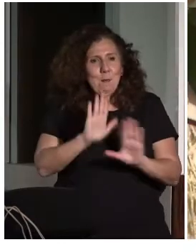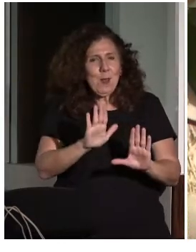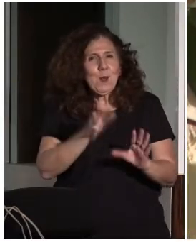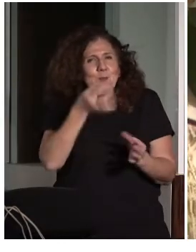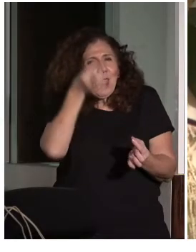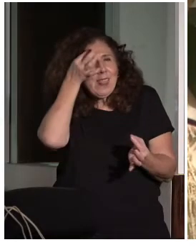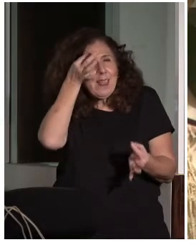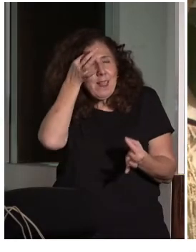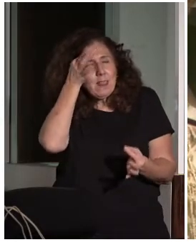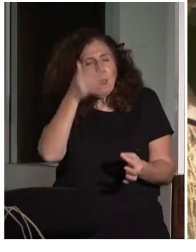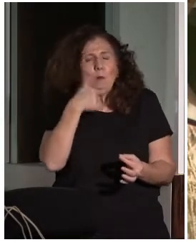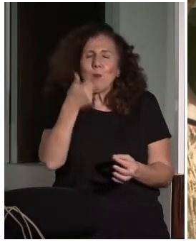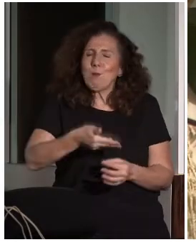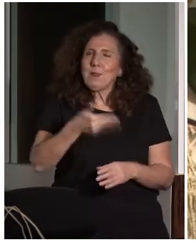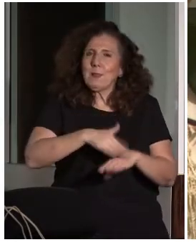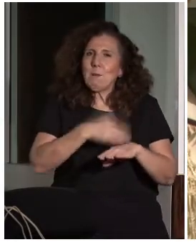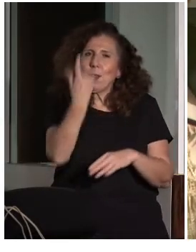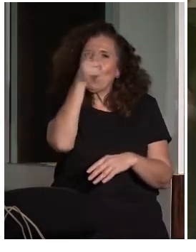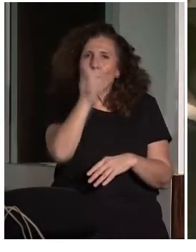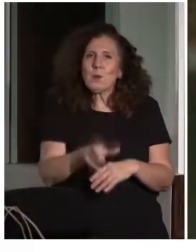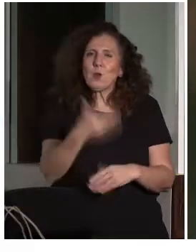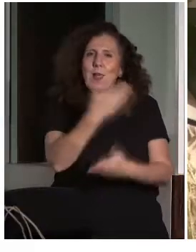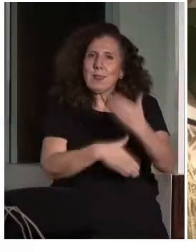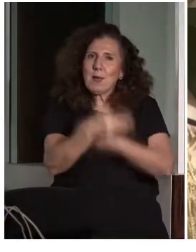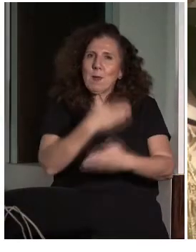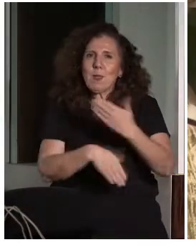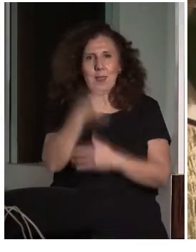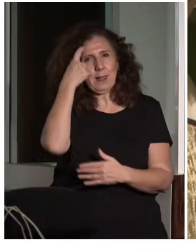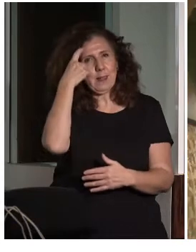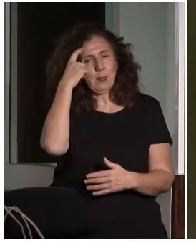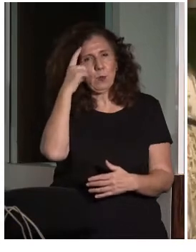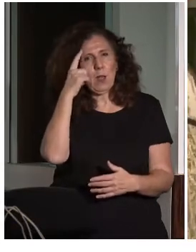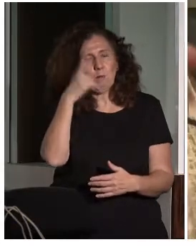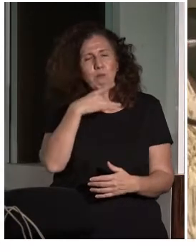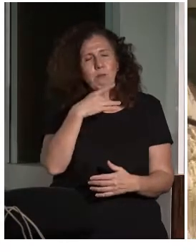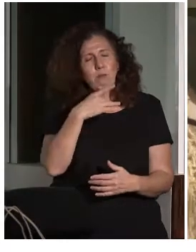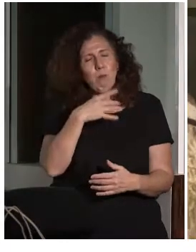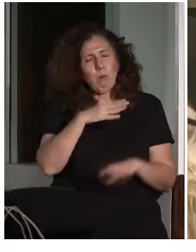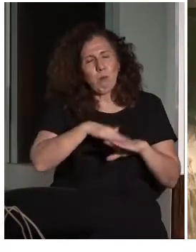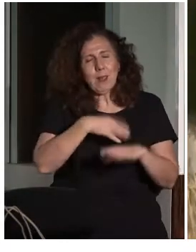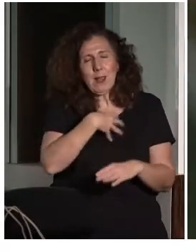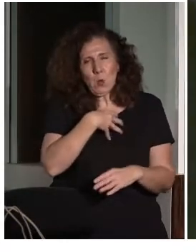que para una persona con discapacidad intelectual, pues les cuesta, ¿no?